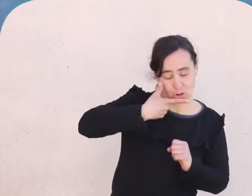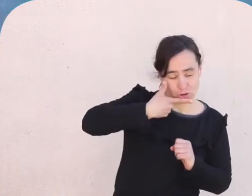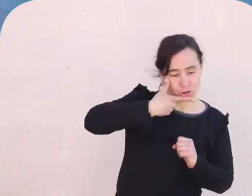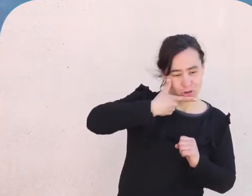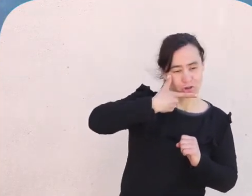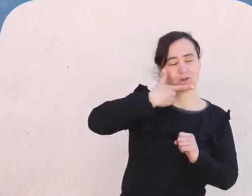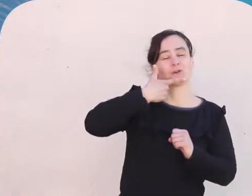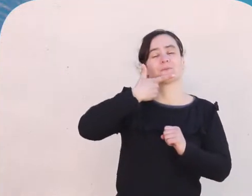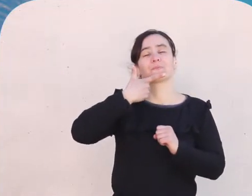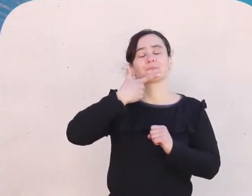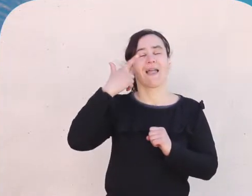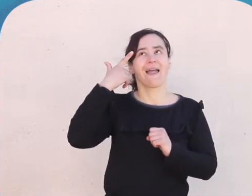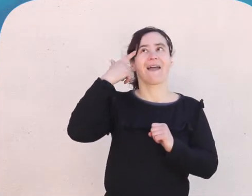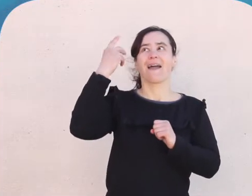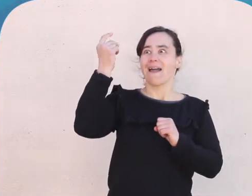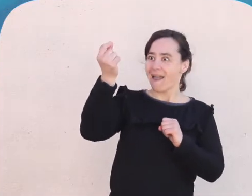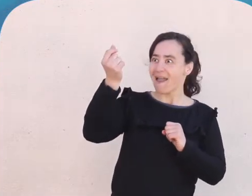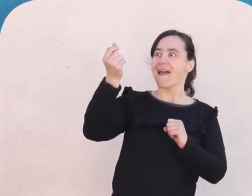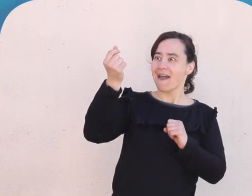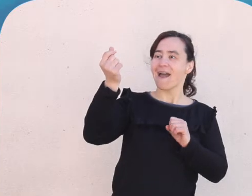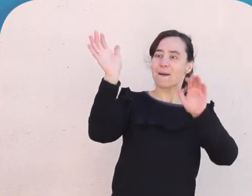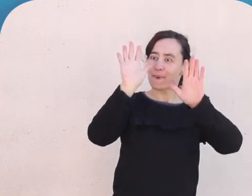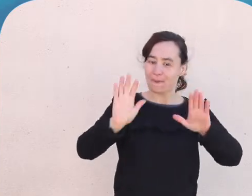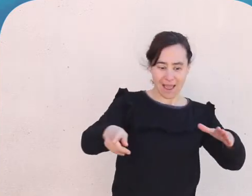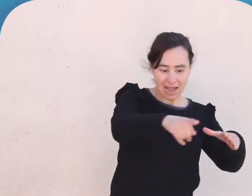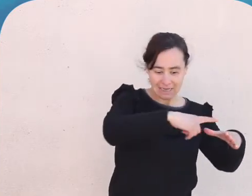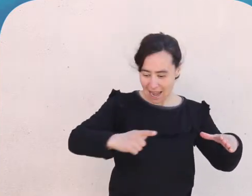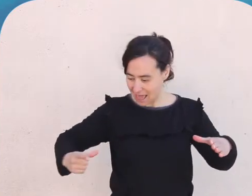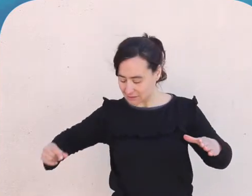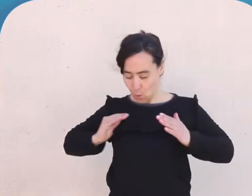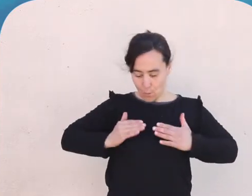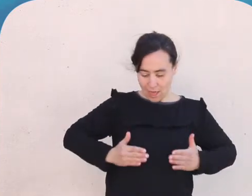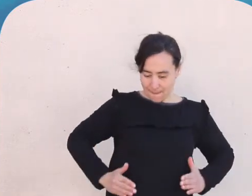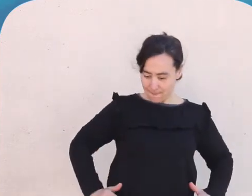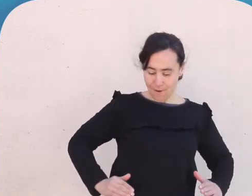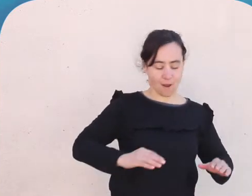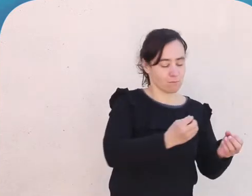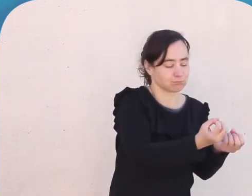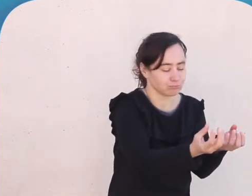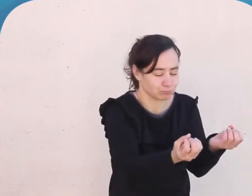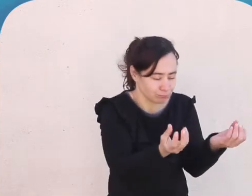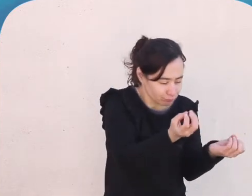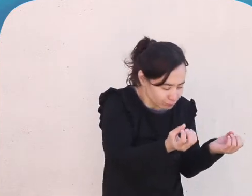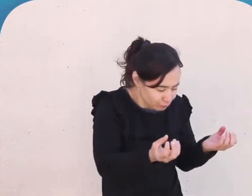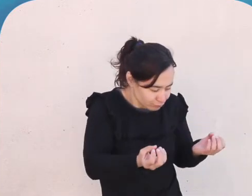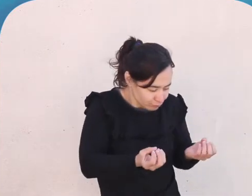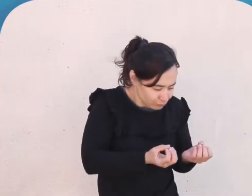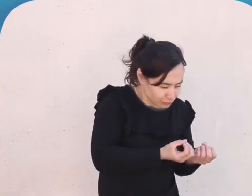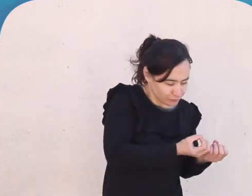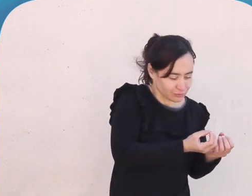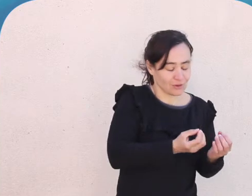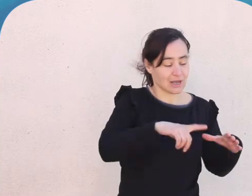de que la convencieran de que se dejara aplicar las flores en su cuerpo, la raya se